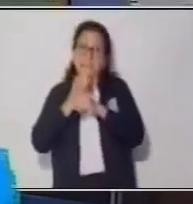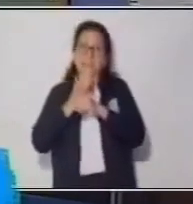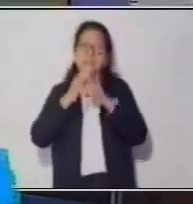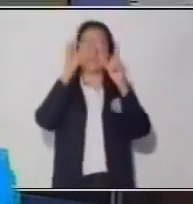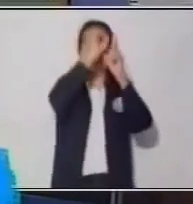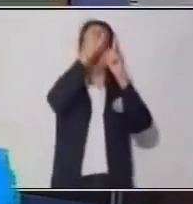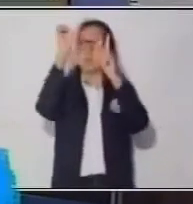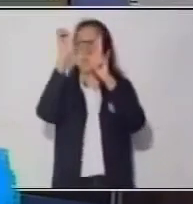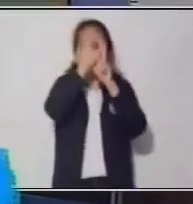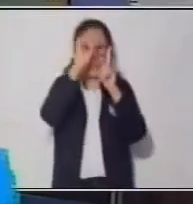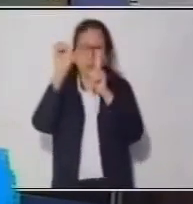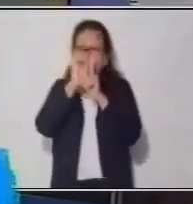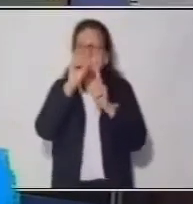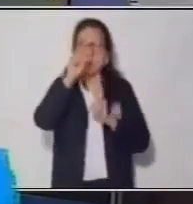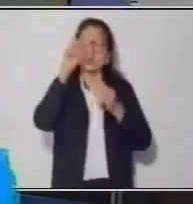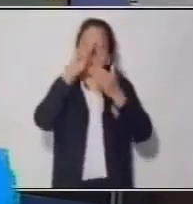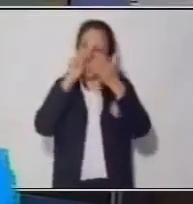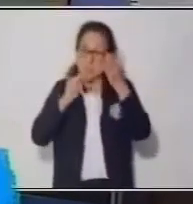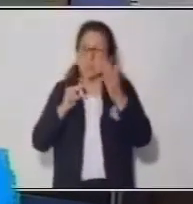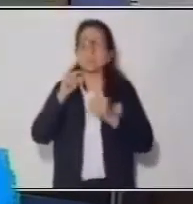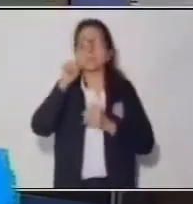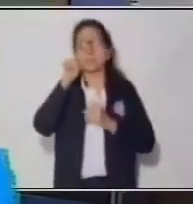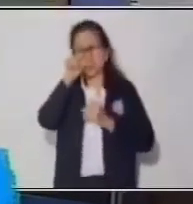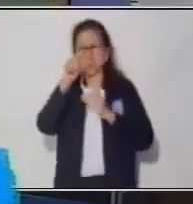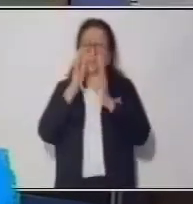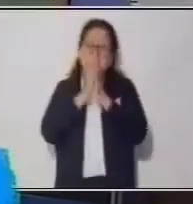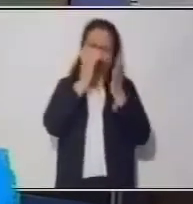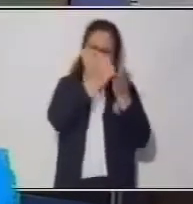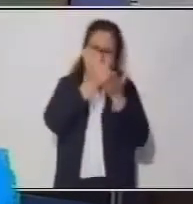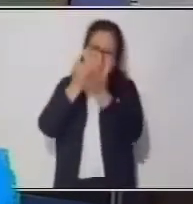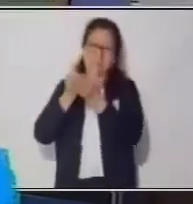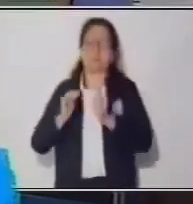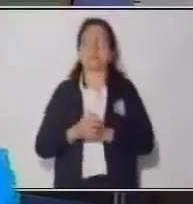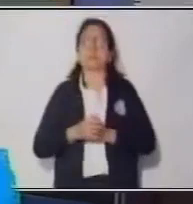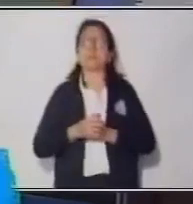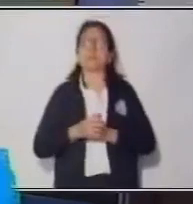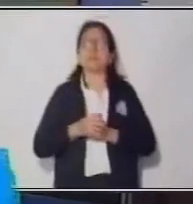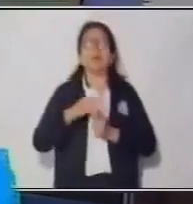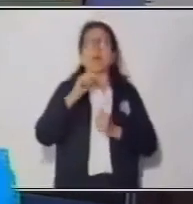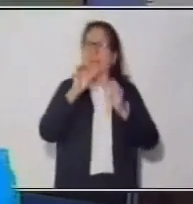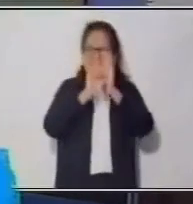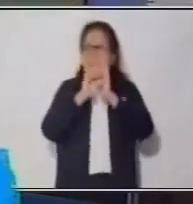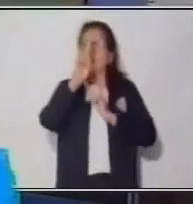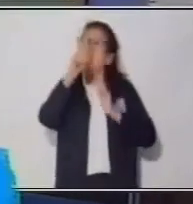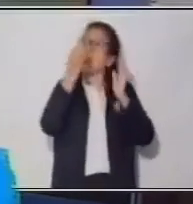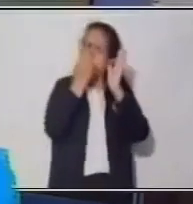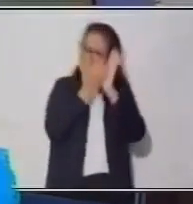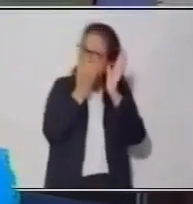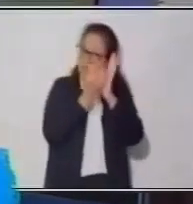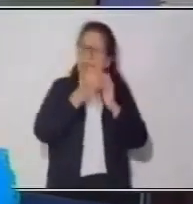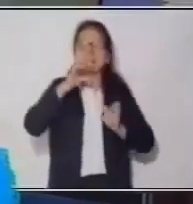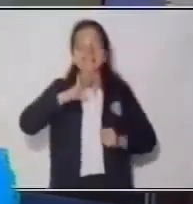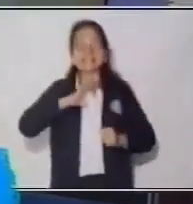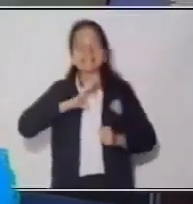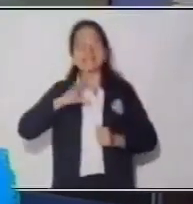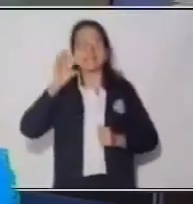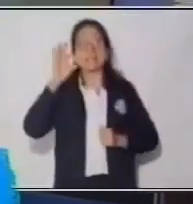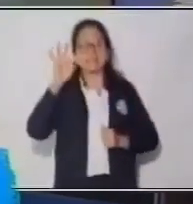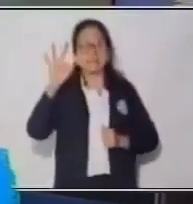para ello voy a necesitar tu ayuda. Vamos a leer acá. En una escuela hay 36